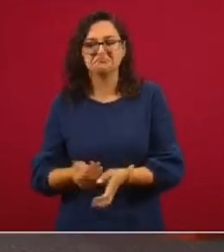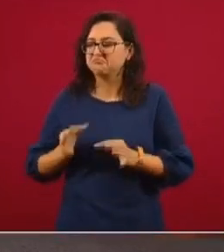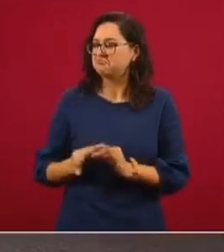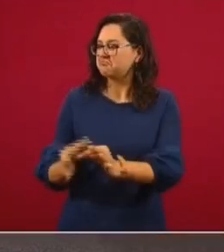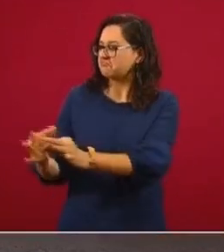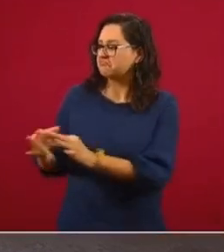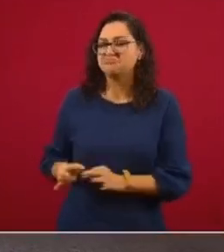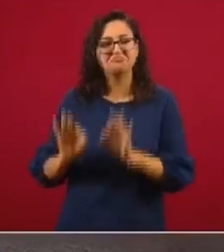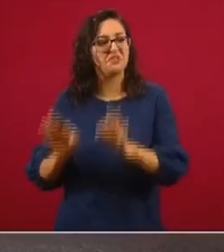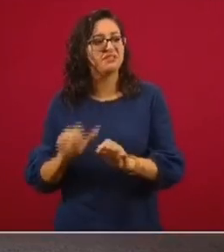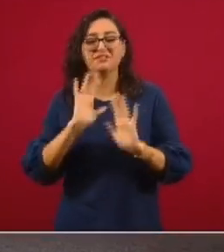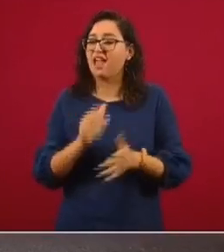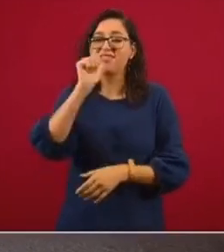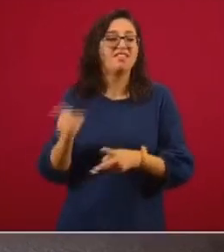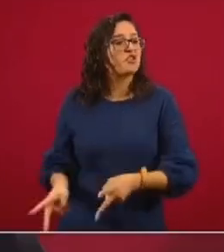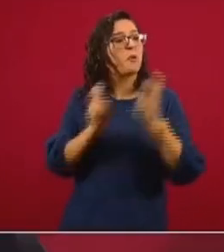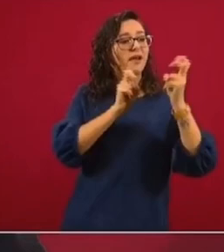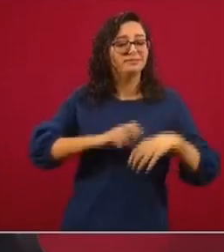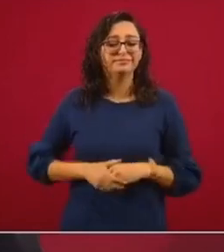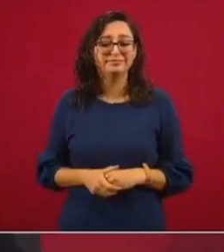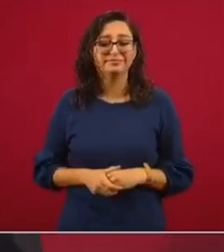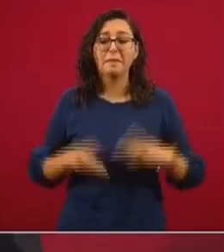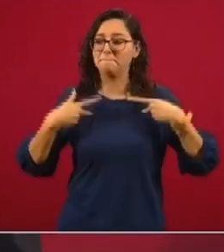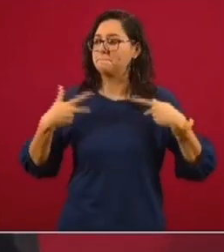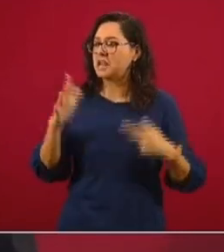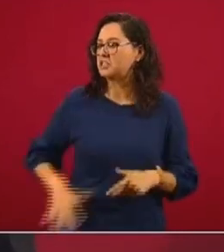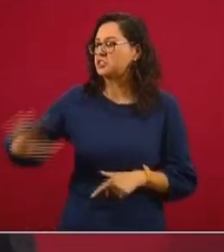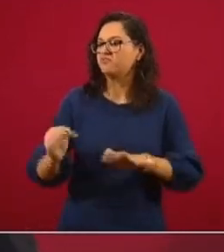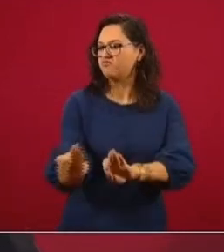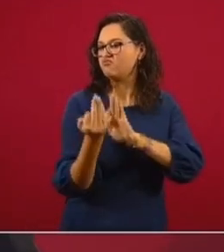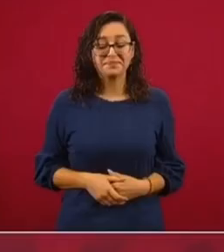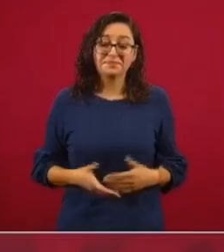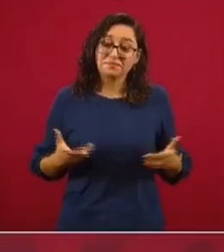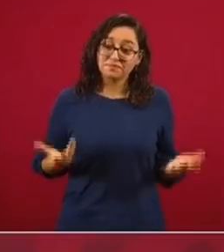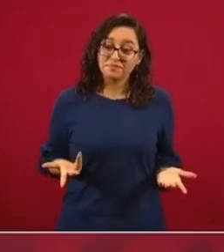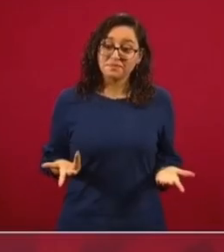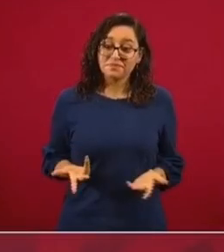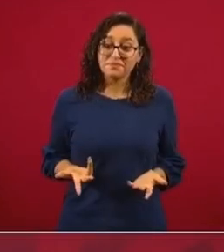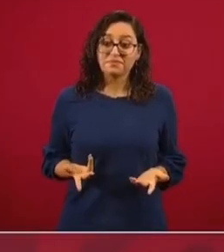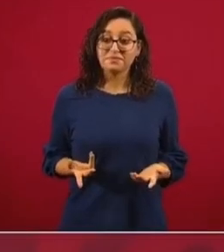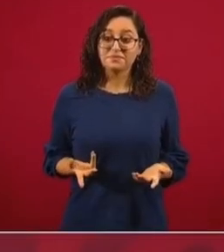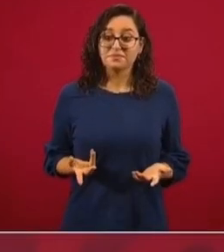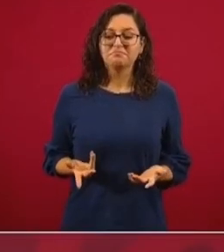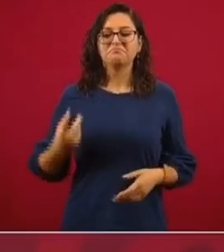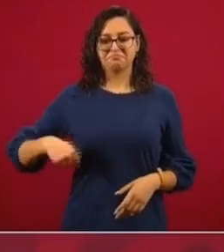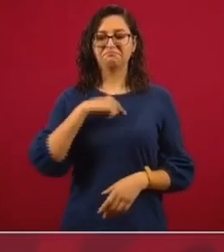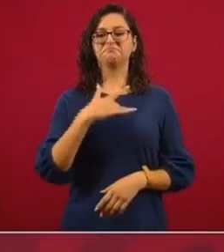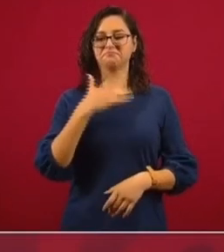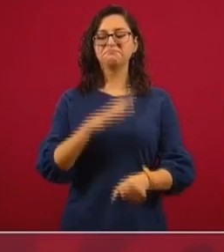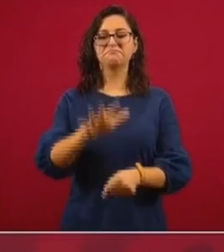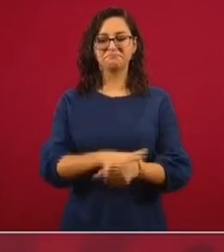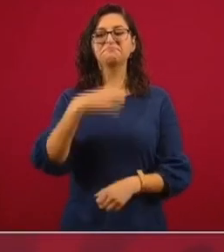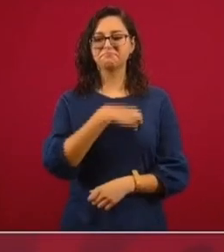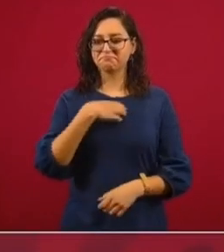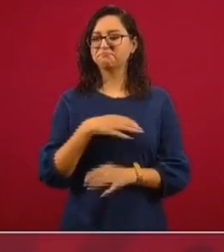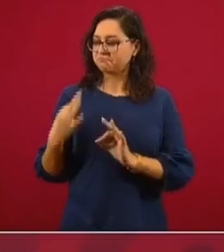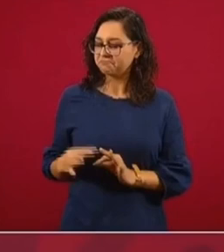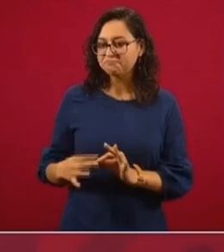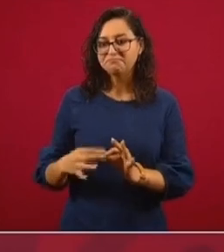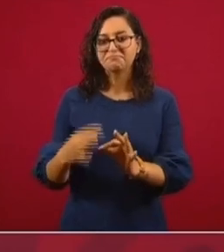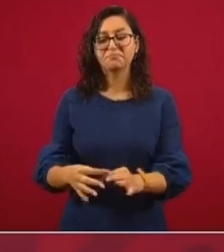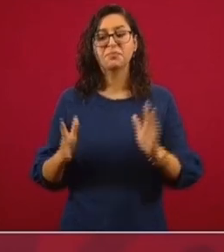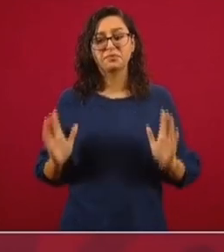porque no se lo roban, porque le llega de manera directa a la gente. Estamos satisfechos con que se haya cumplido